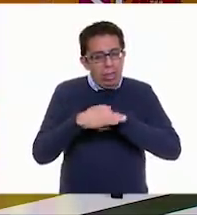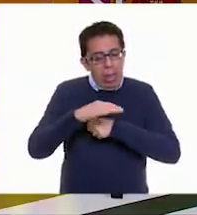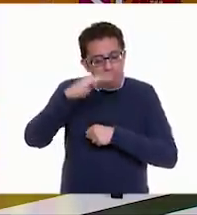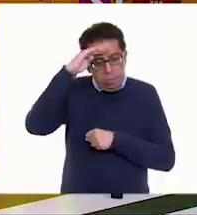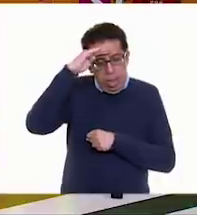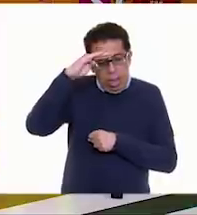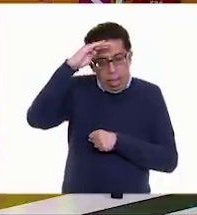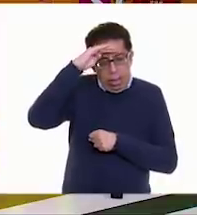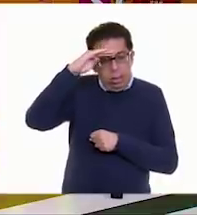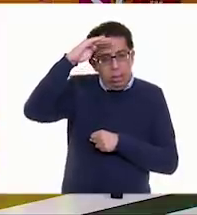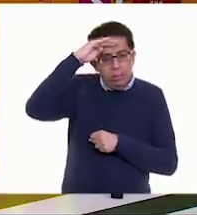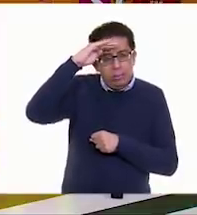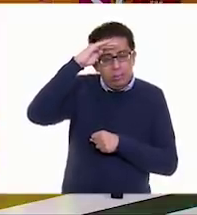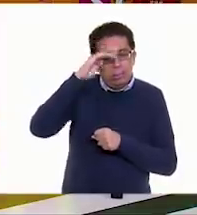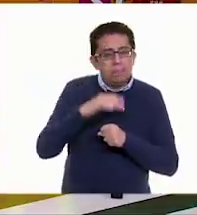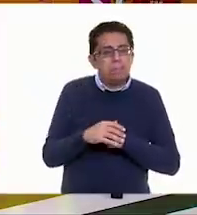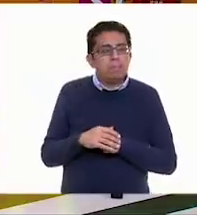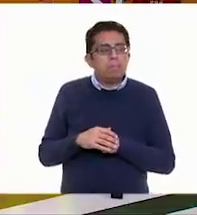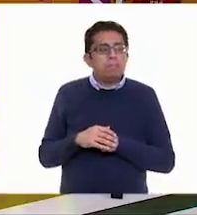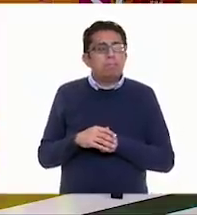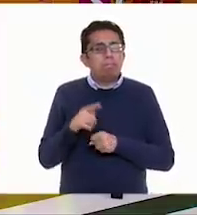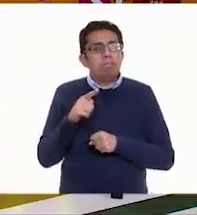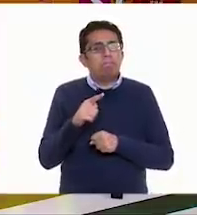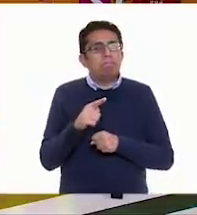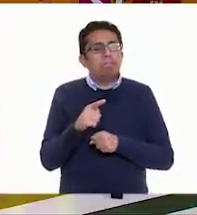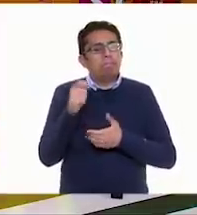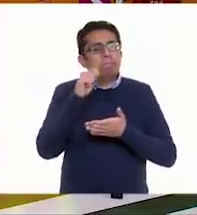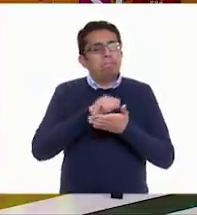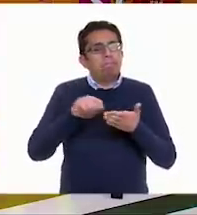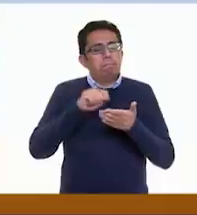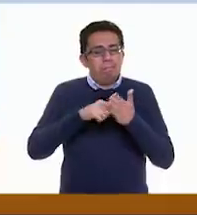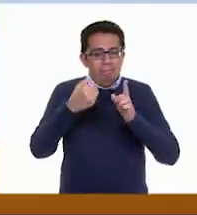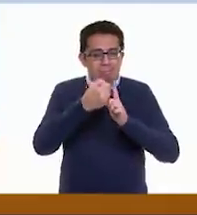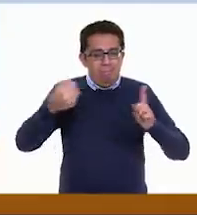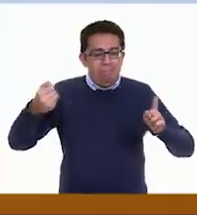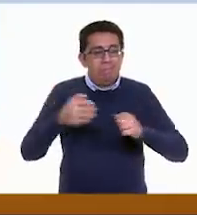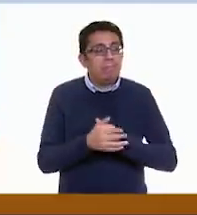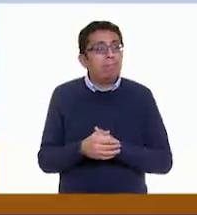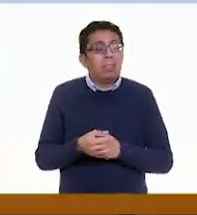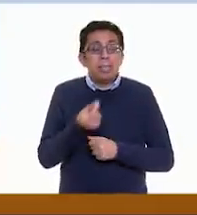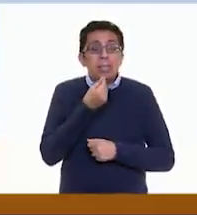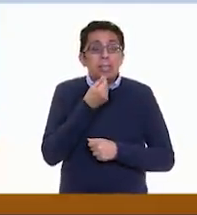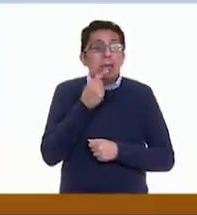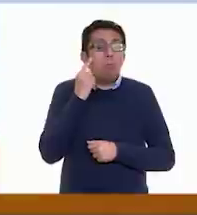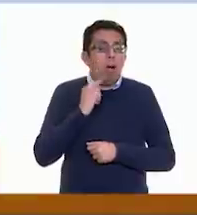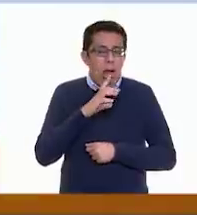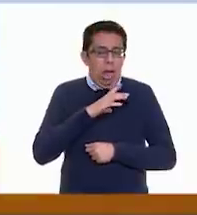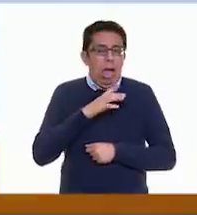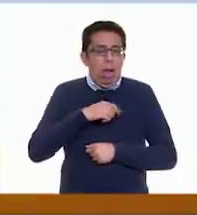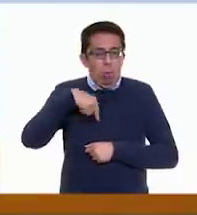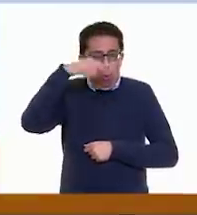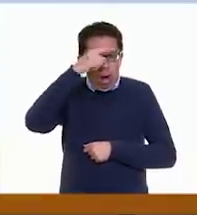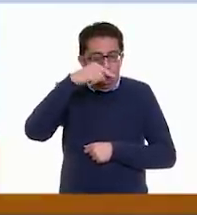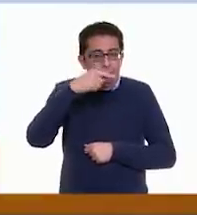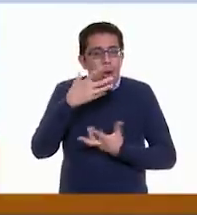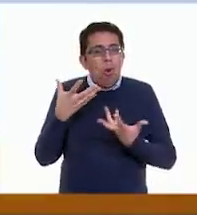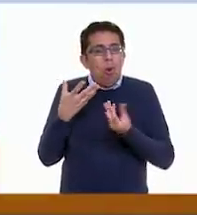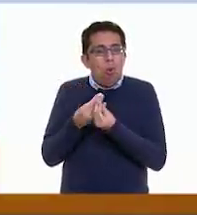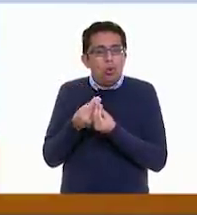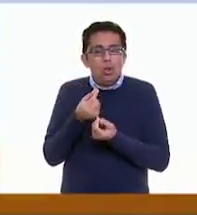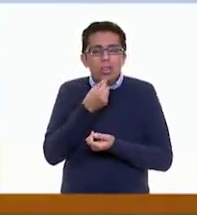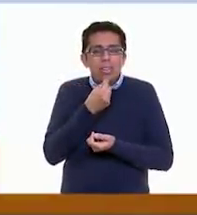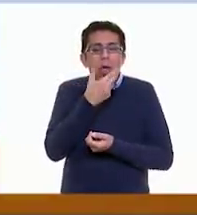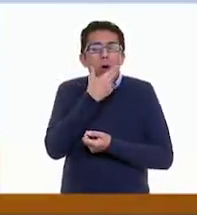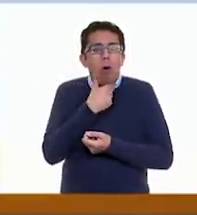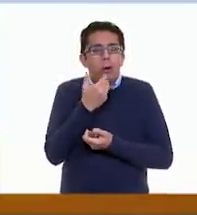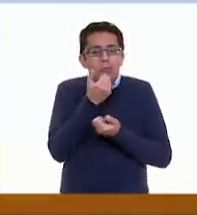redactando tu oración. Muy bien, perfecto. Dice, la niña tiene un guajolote y junto con el